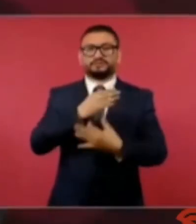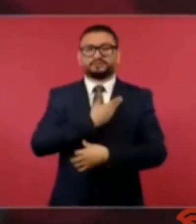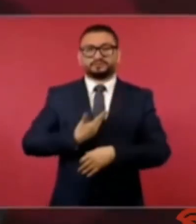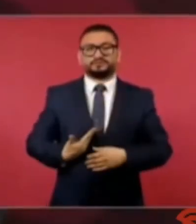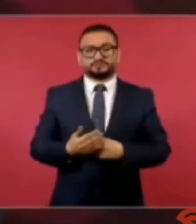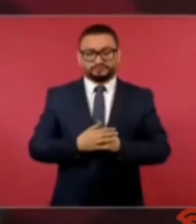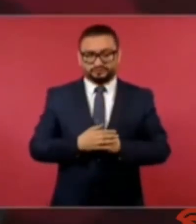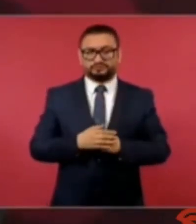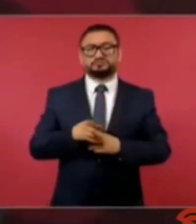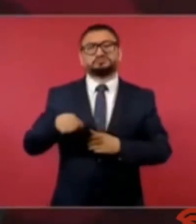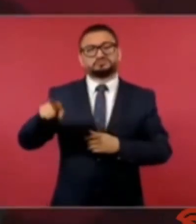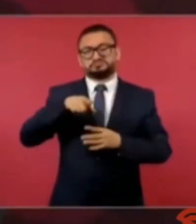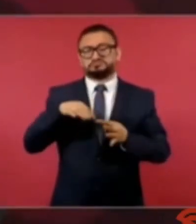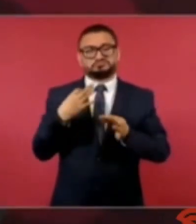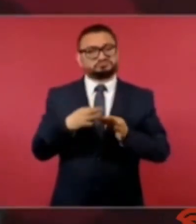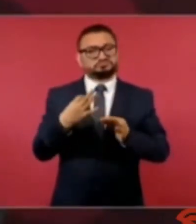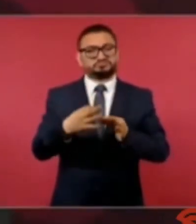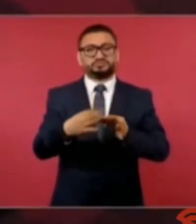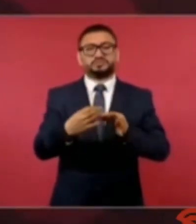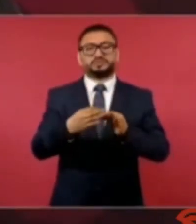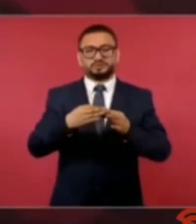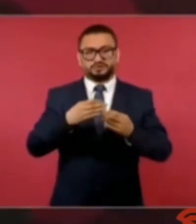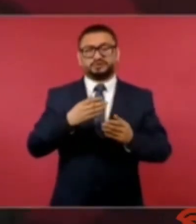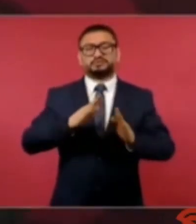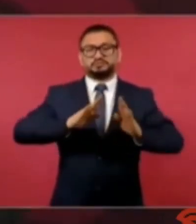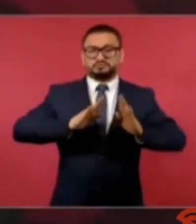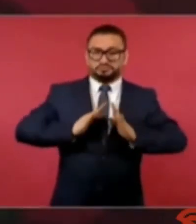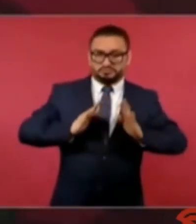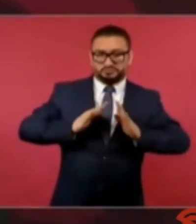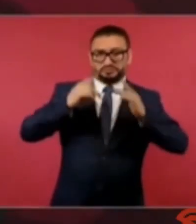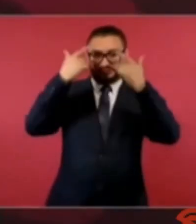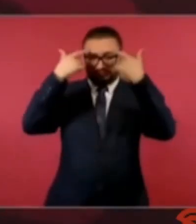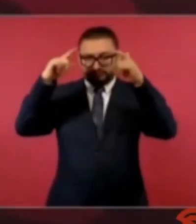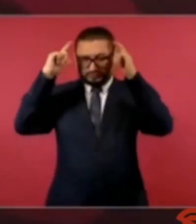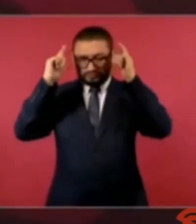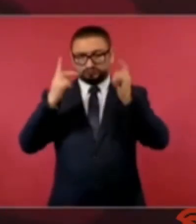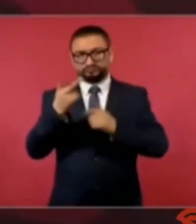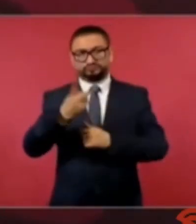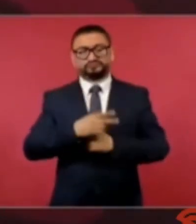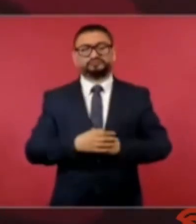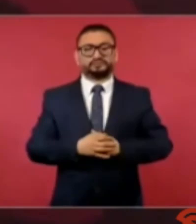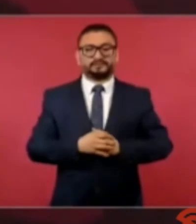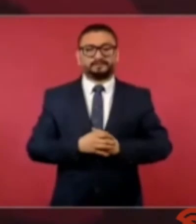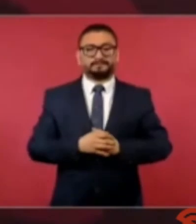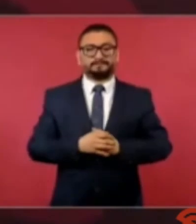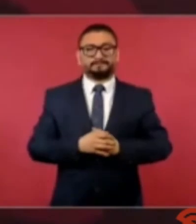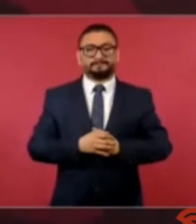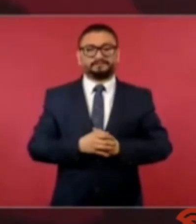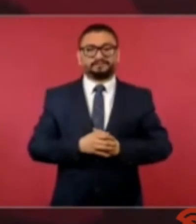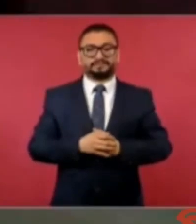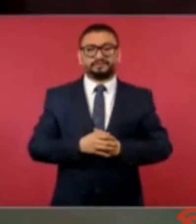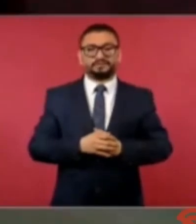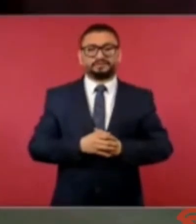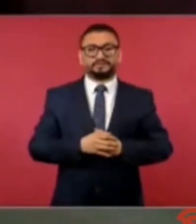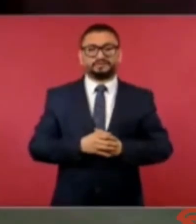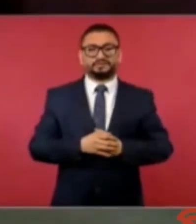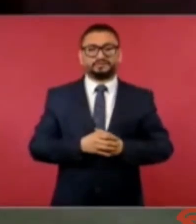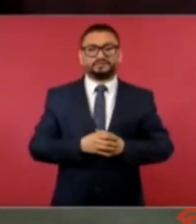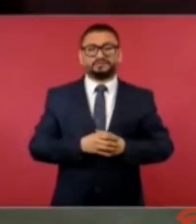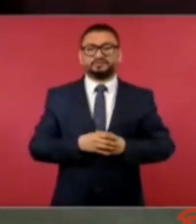disciplinados tanto en la marina como en la defensa yo no he tenido ningún